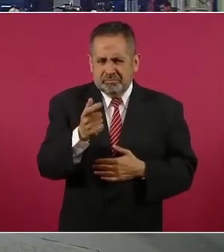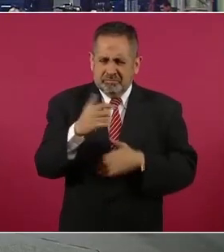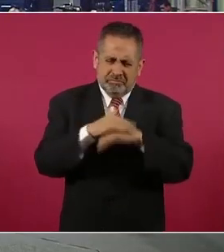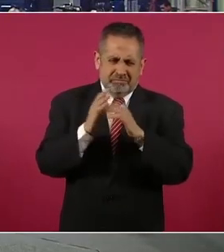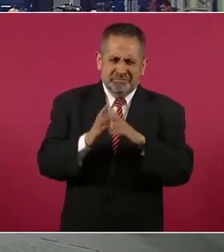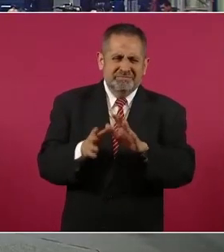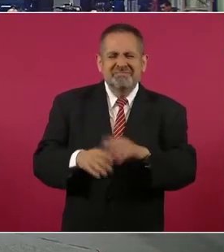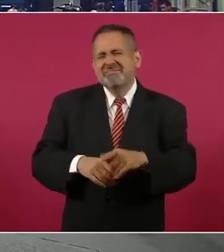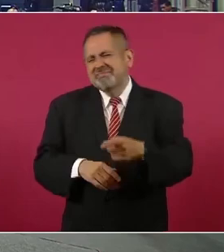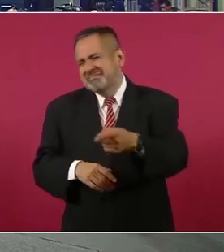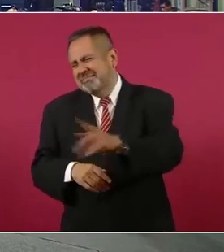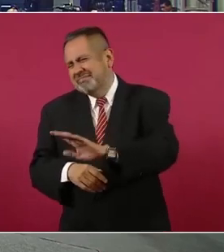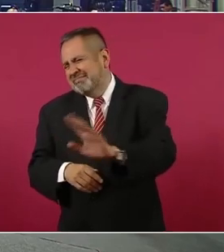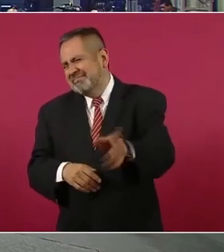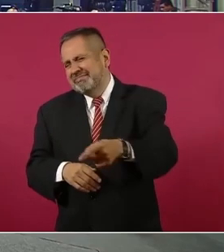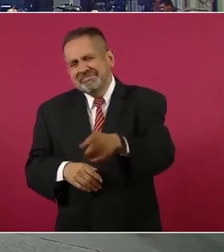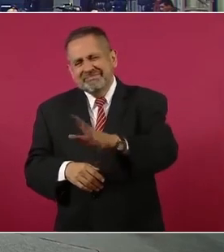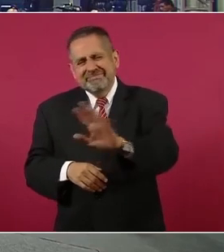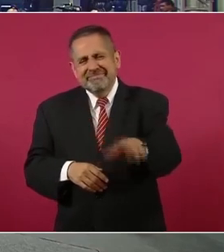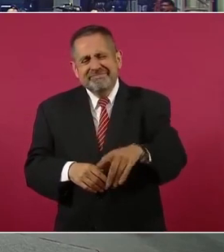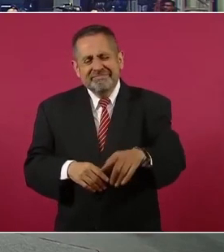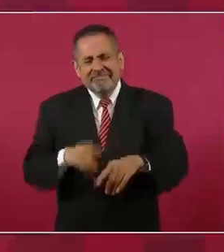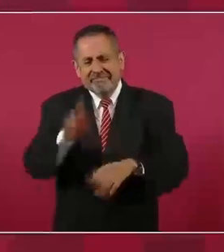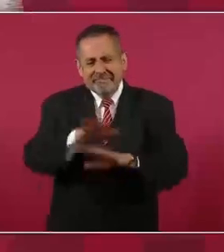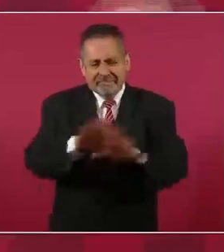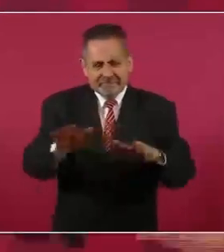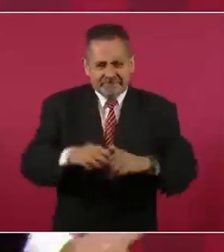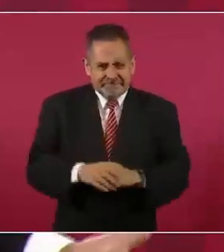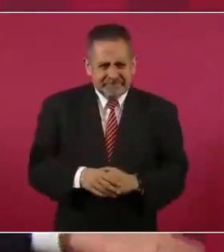favor. No, no, no, no, no, no, no, pero hay que